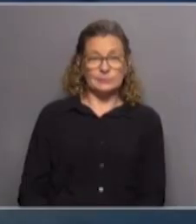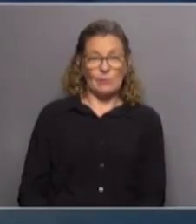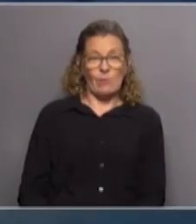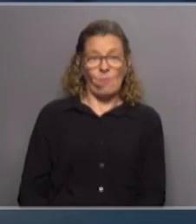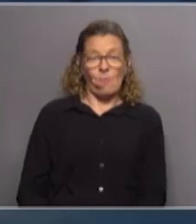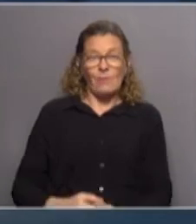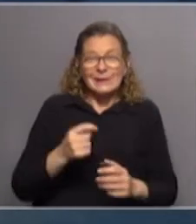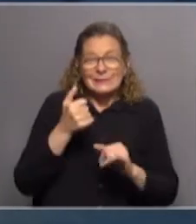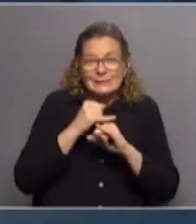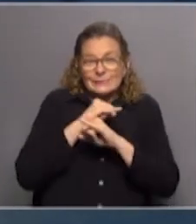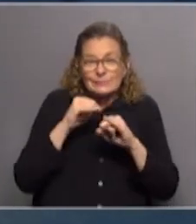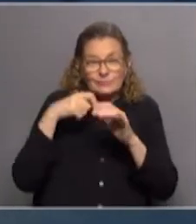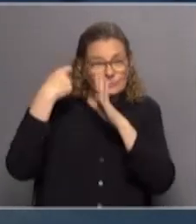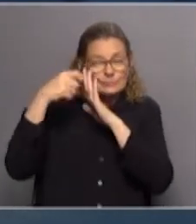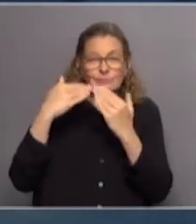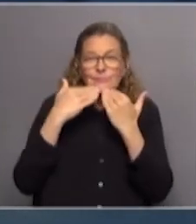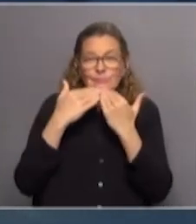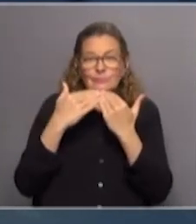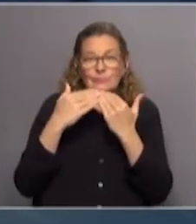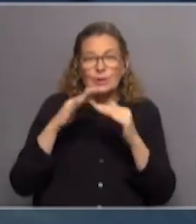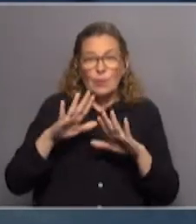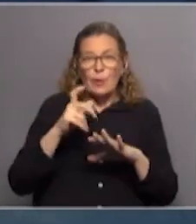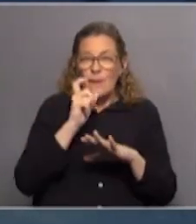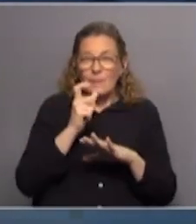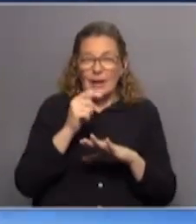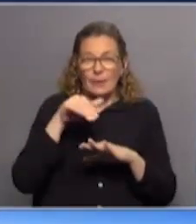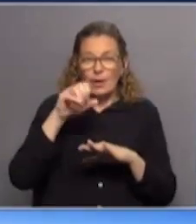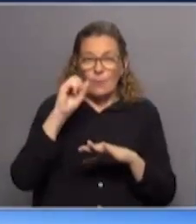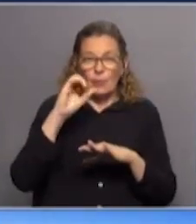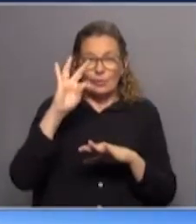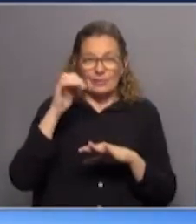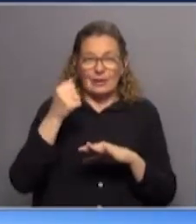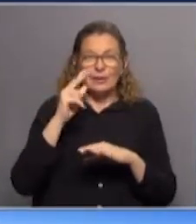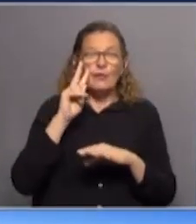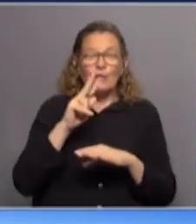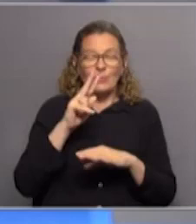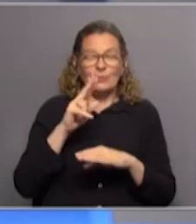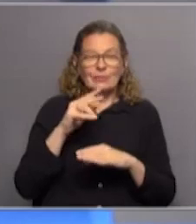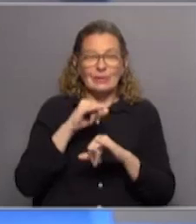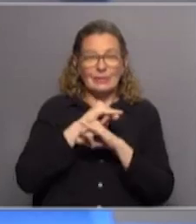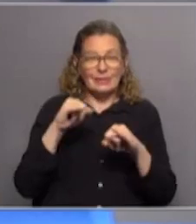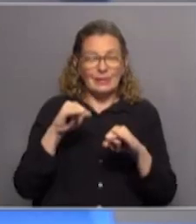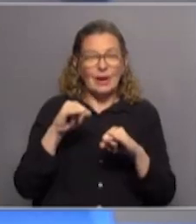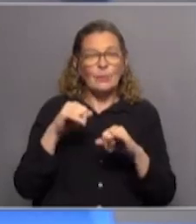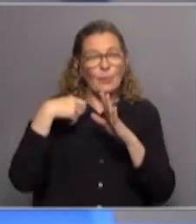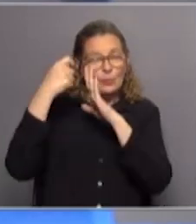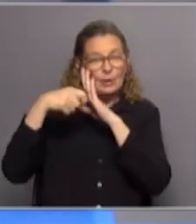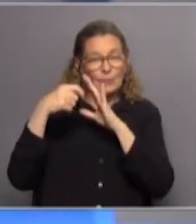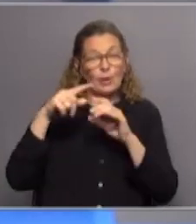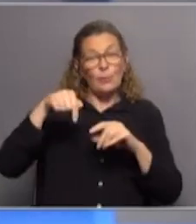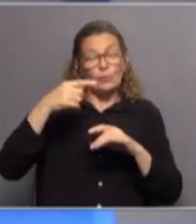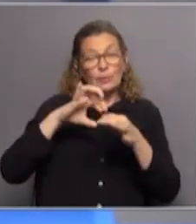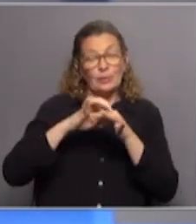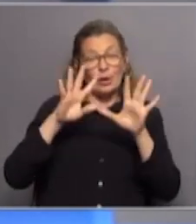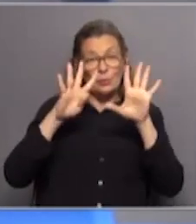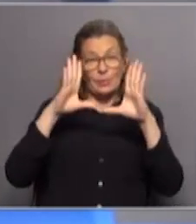Estamos casi terminando el programa. Gracias, Juli. Nos quedamos con estas palabras de Mariana Mota. Así es. Hasta la próxima. Y cerramos en otro orden. El próximo miércoles